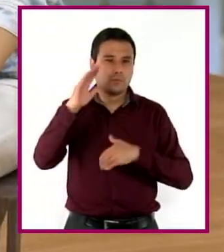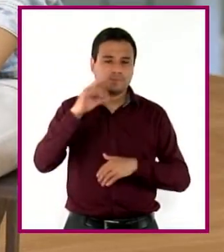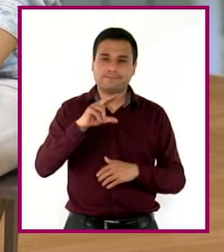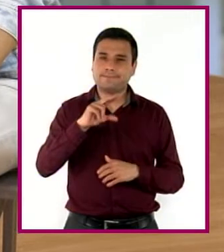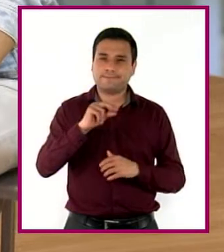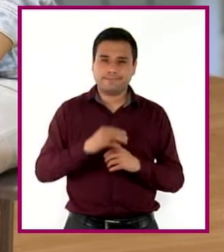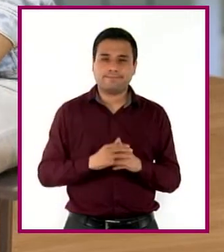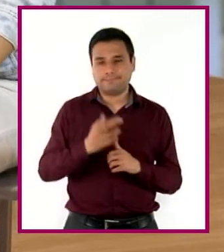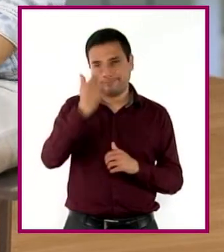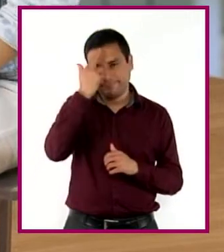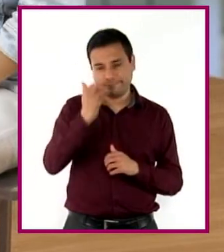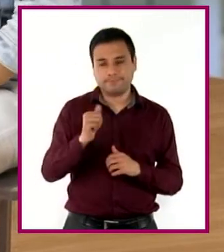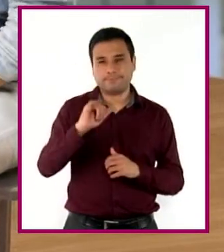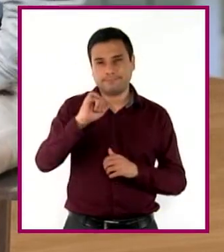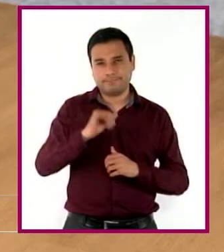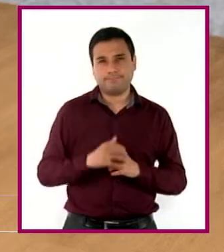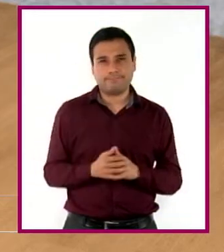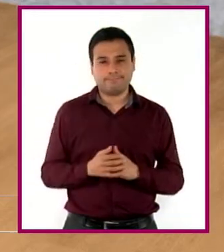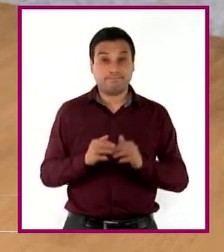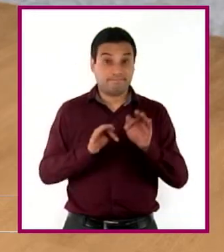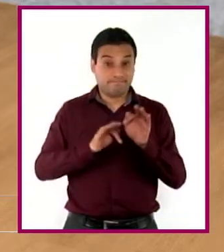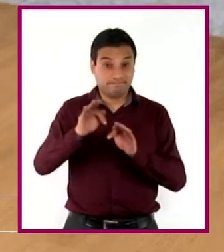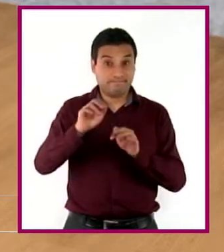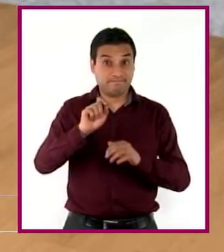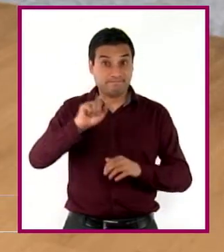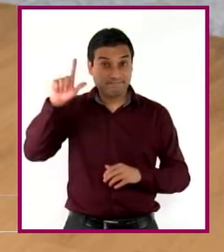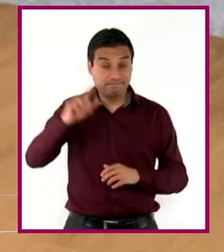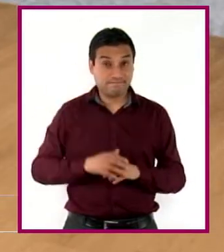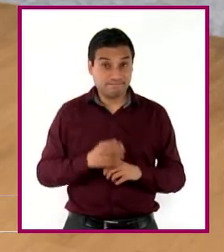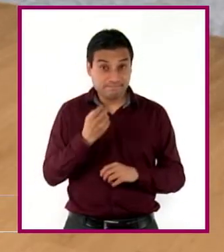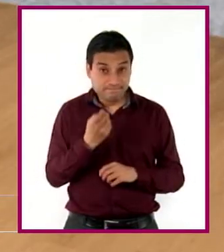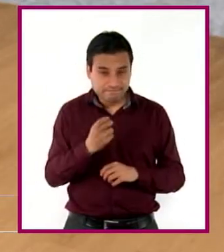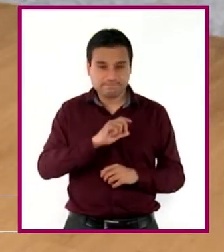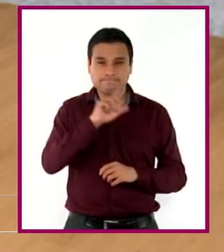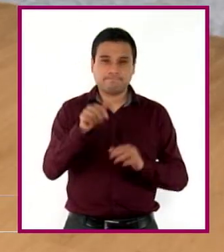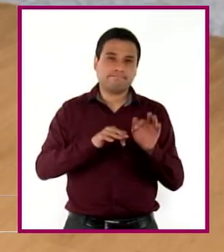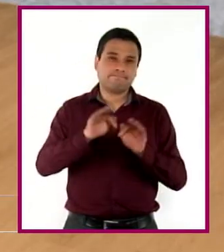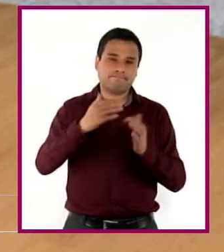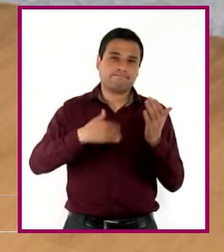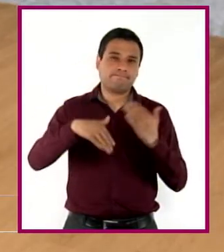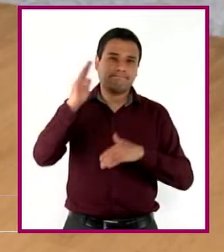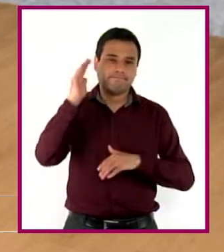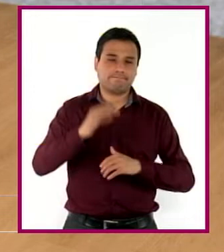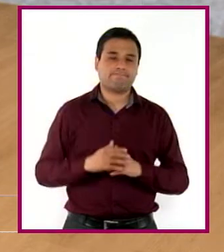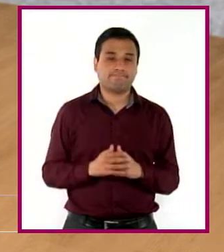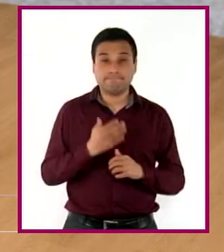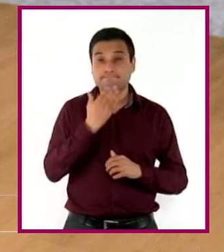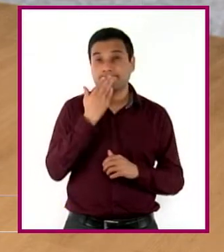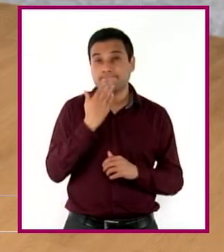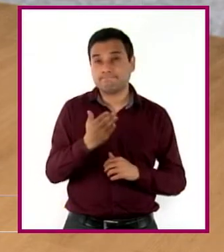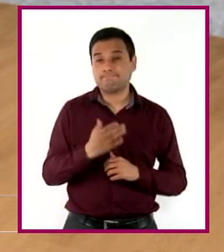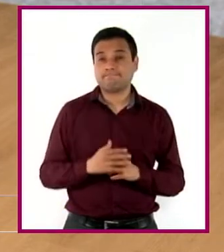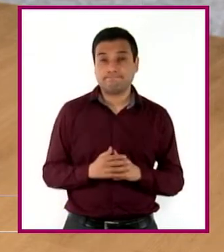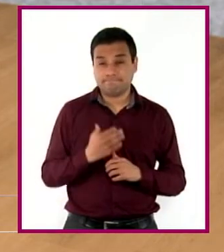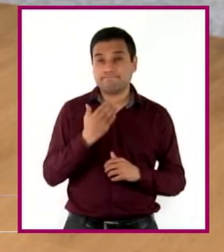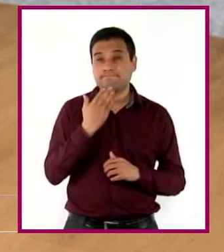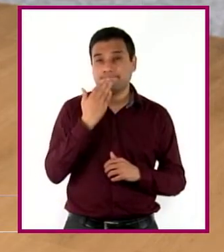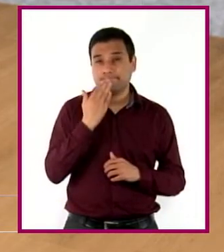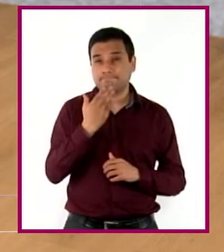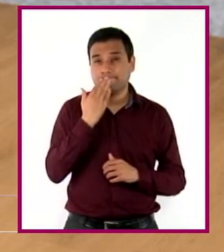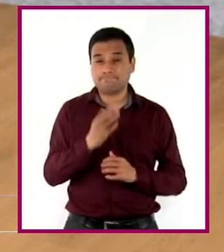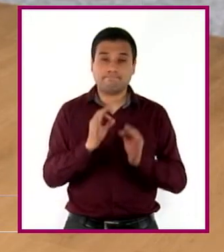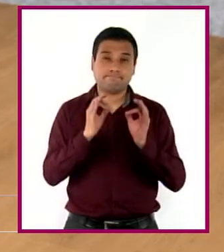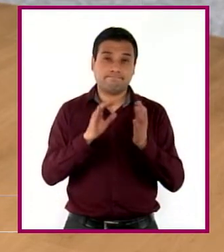entonces estoy de acuerdo en que el buen desempeño profesional es causa del éxito laboral. Muy bien, muy bien.